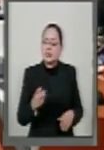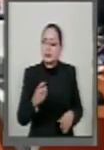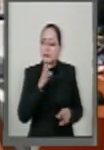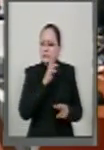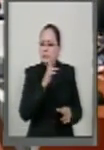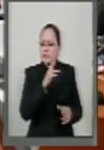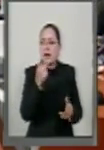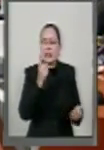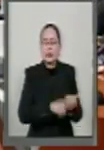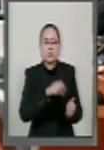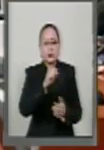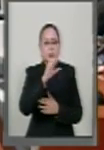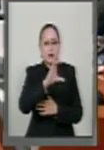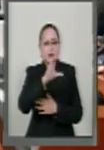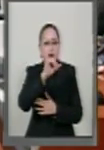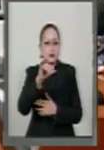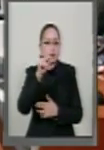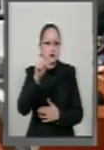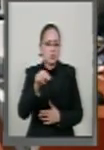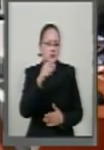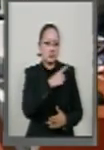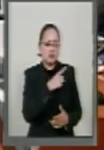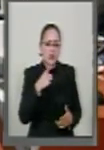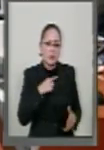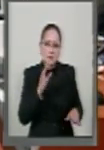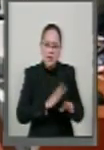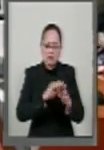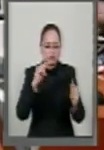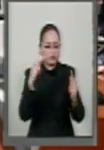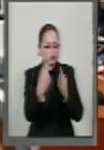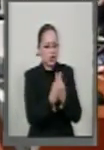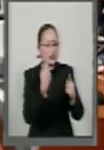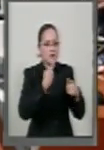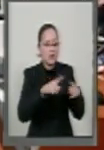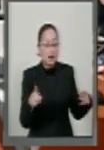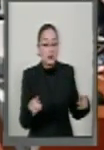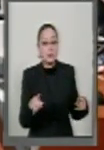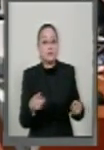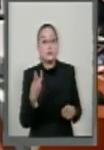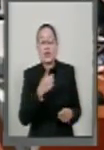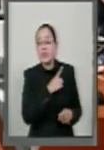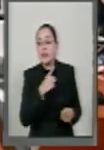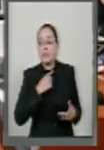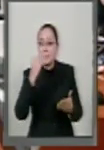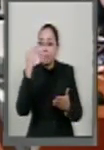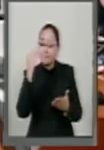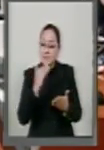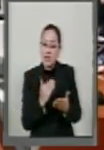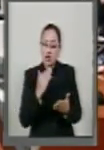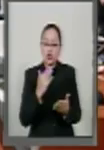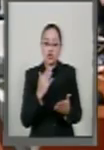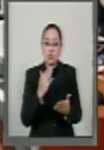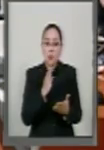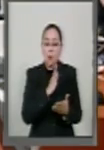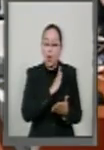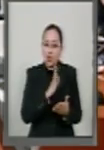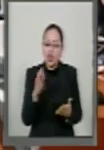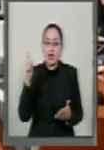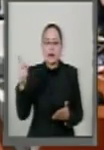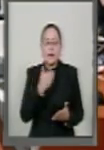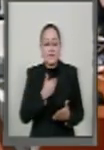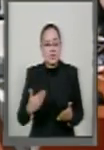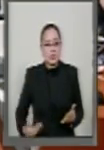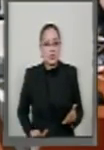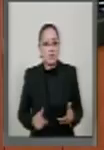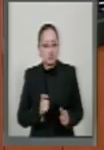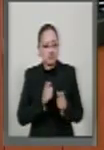de la Suprema Corte de Justicia de la Nación con otros puntos de vista, debemos de disminuir el poder presidencial en el proceso de